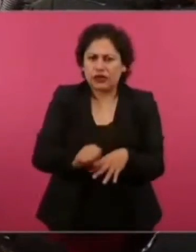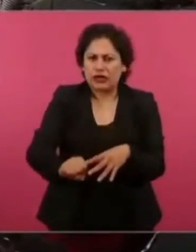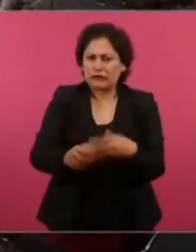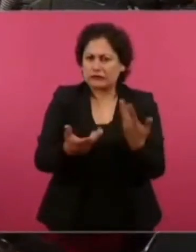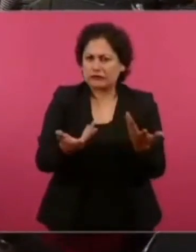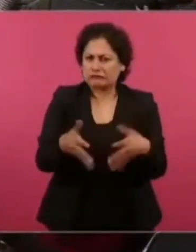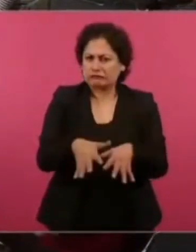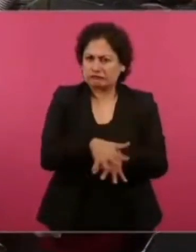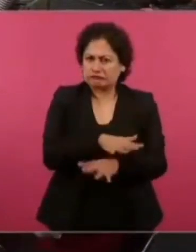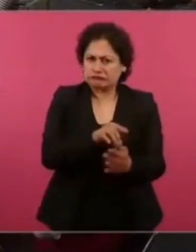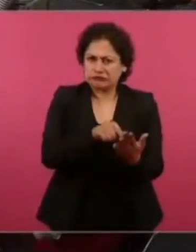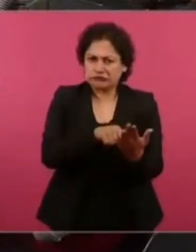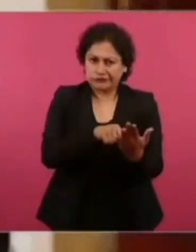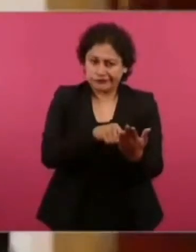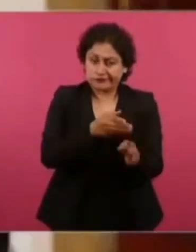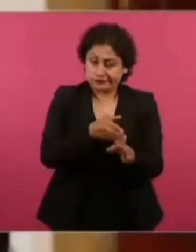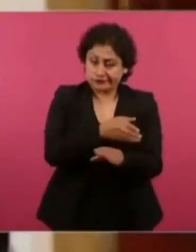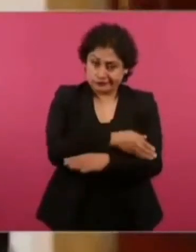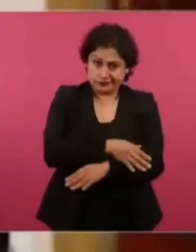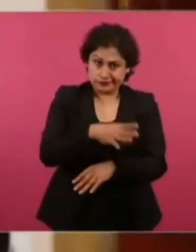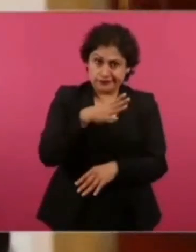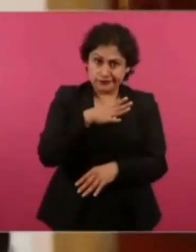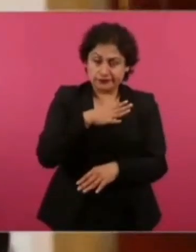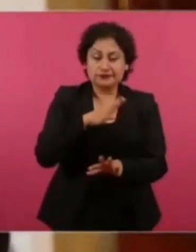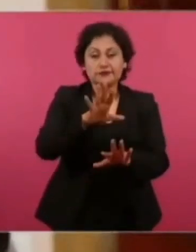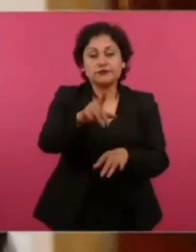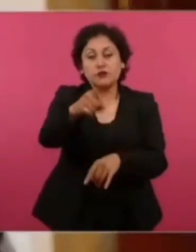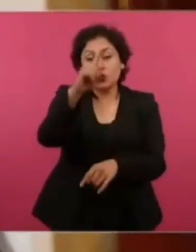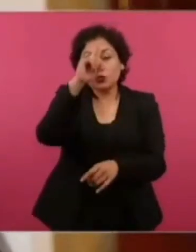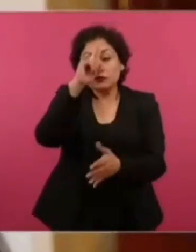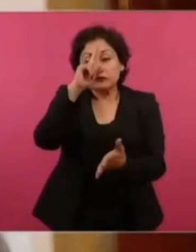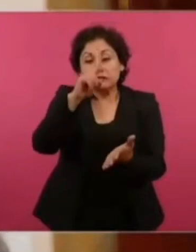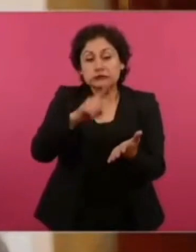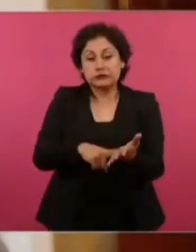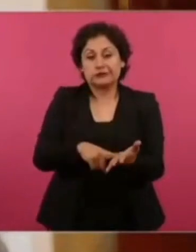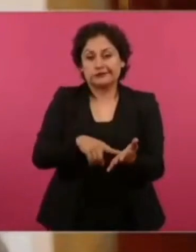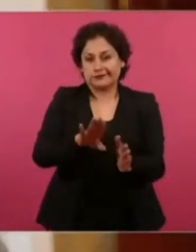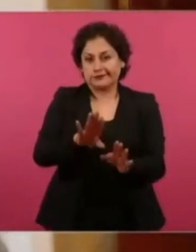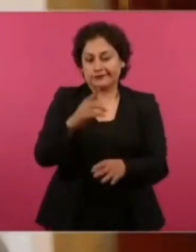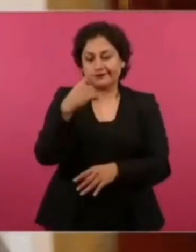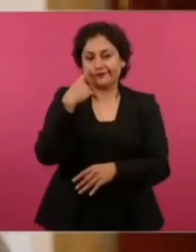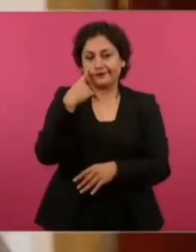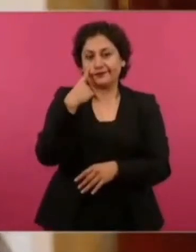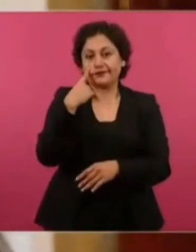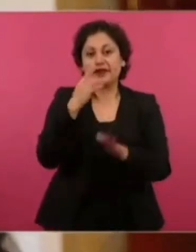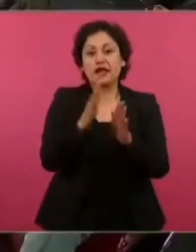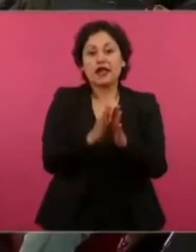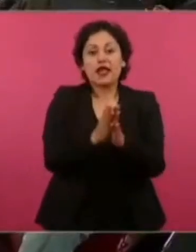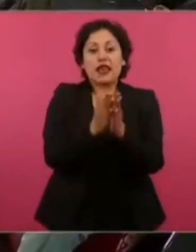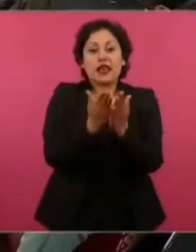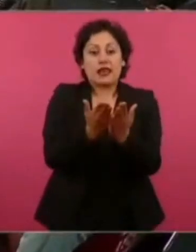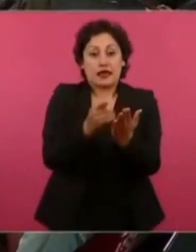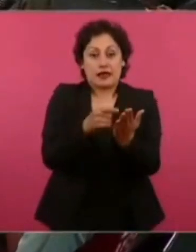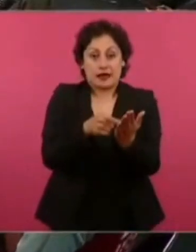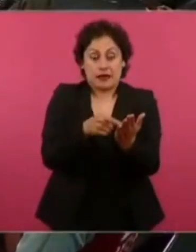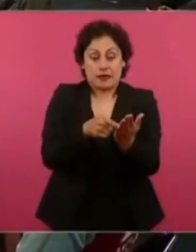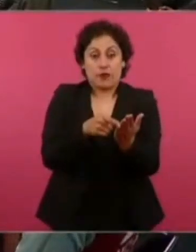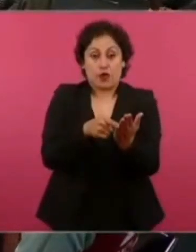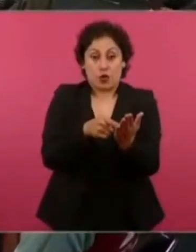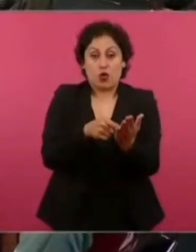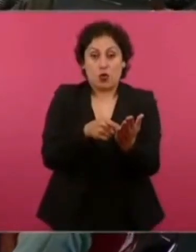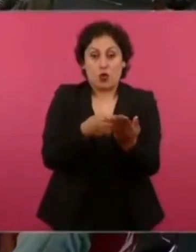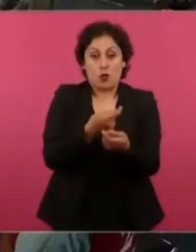Imagínense que los primeros libros de texto los hace un grupo